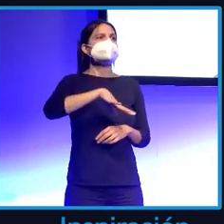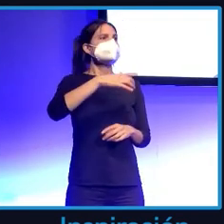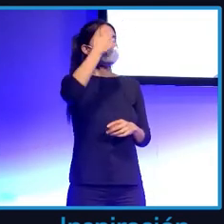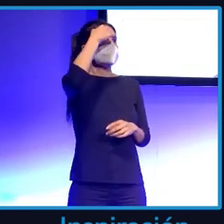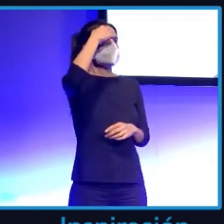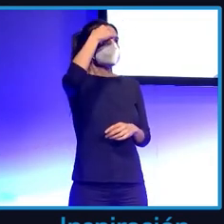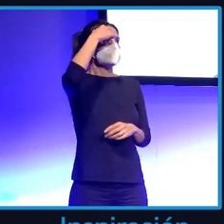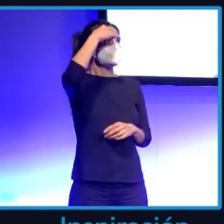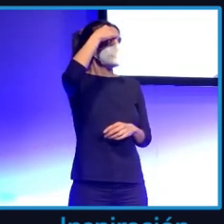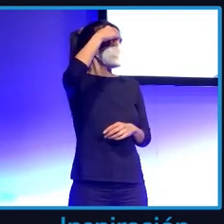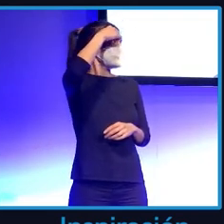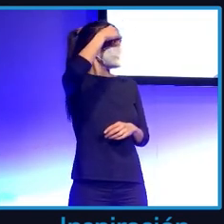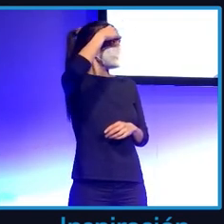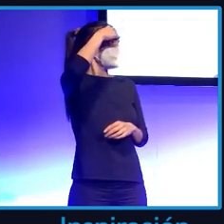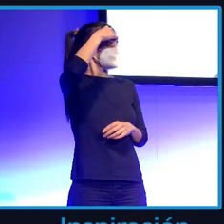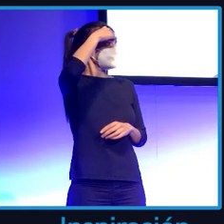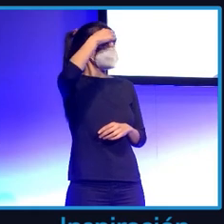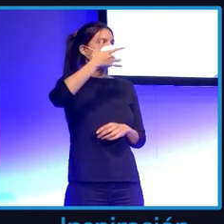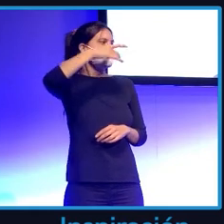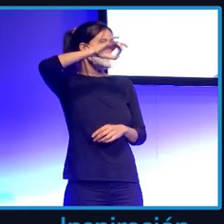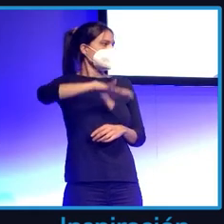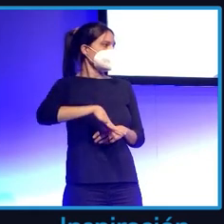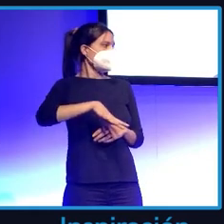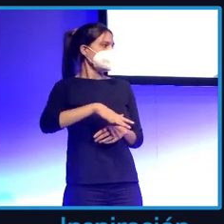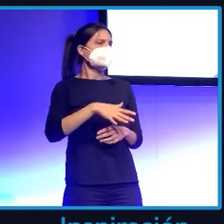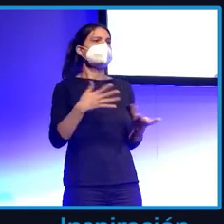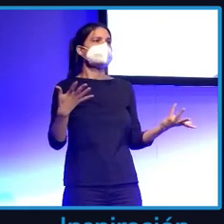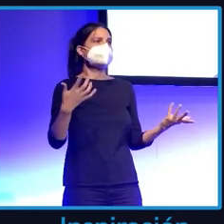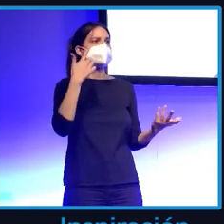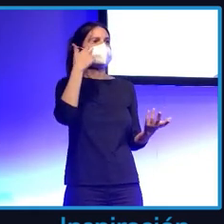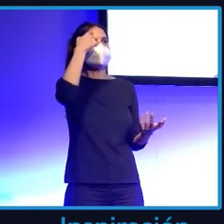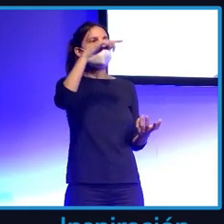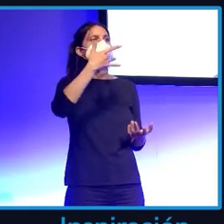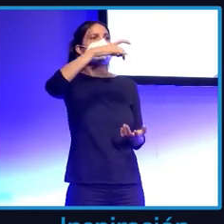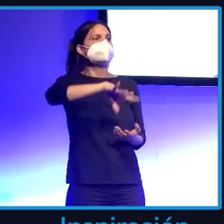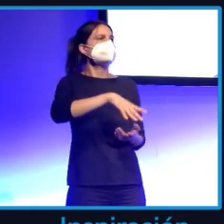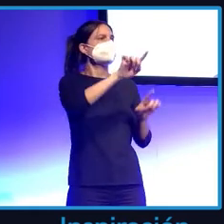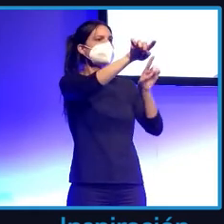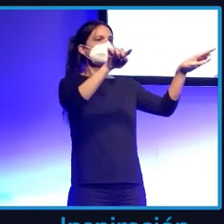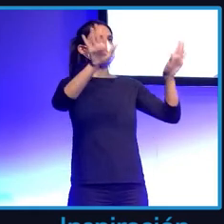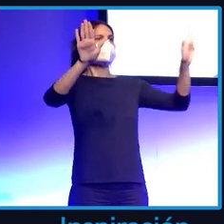mano quien sepa quién es Satoshi. Entonces, subirse y termino yo ya.